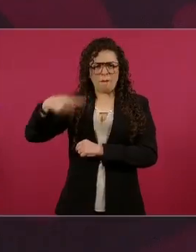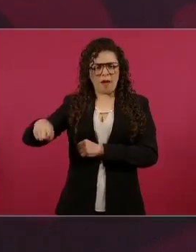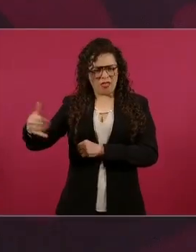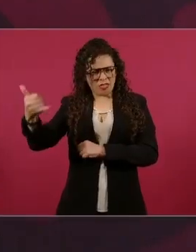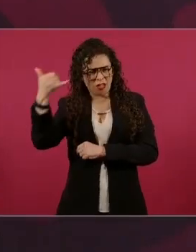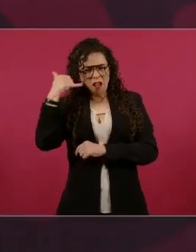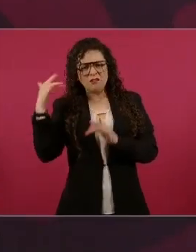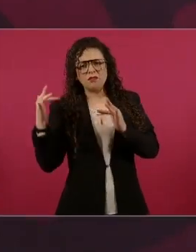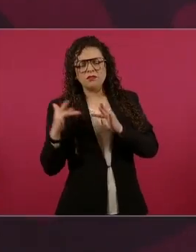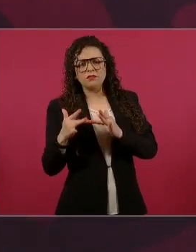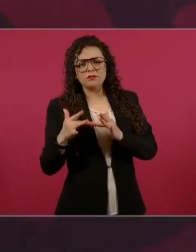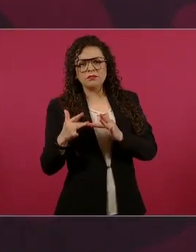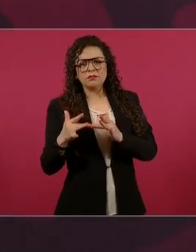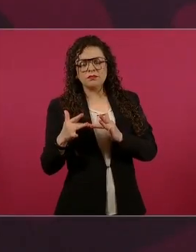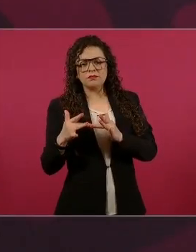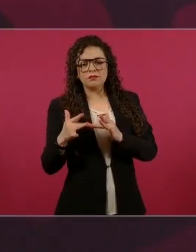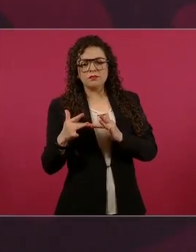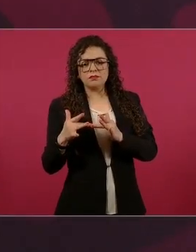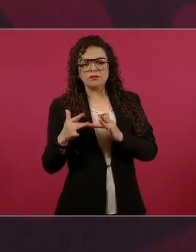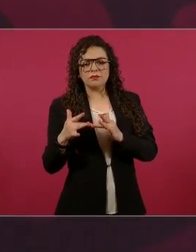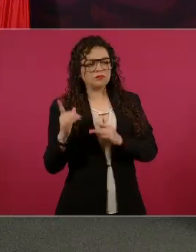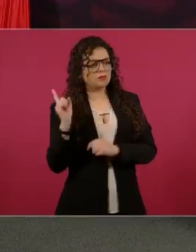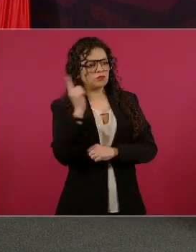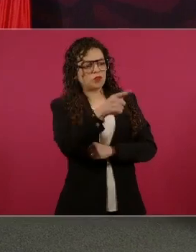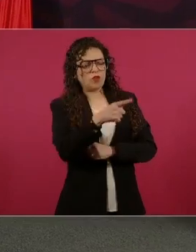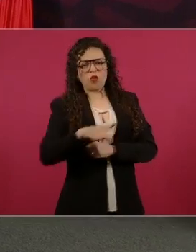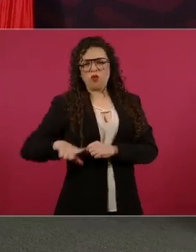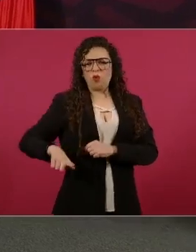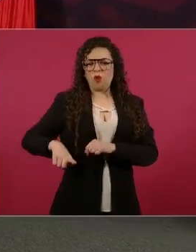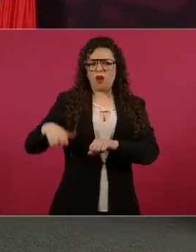háblenle al gobernador, díganle al presidente,